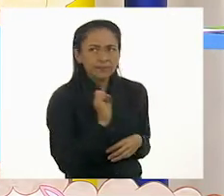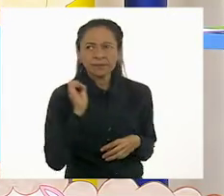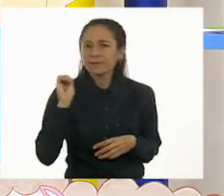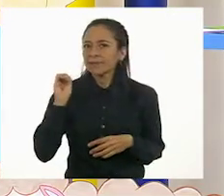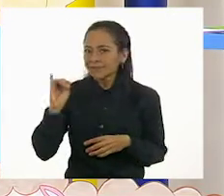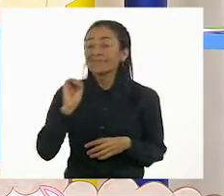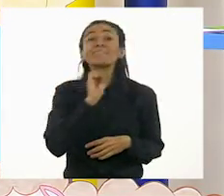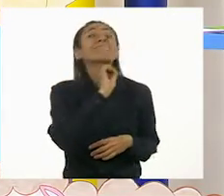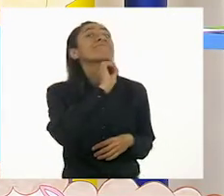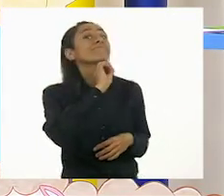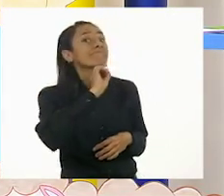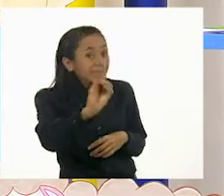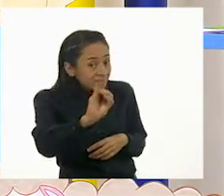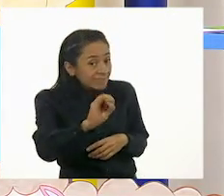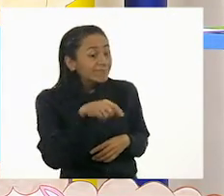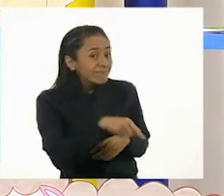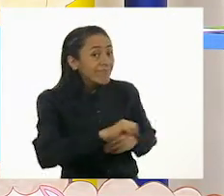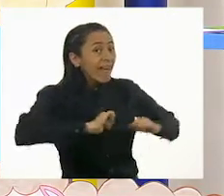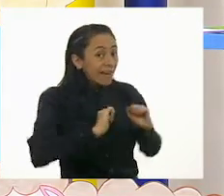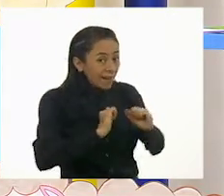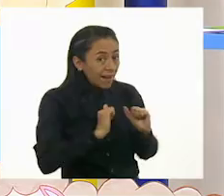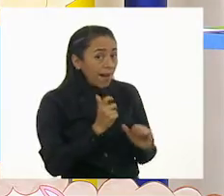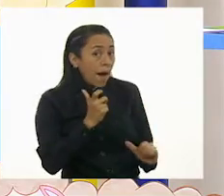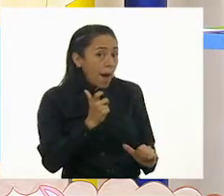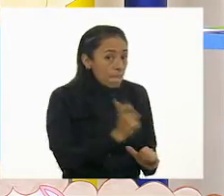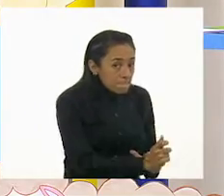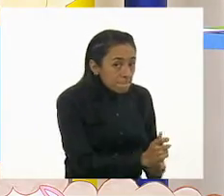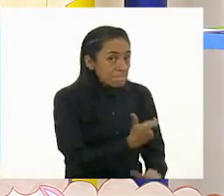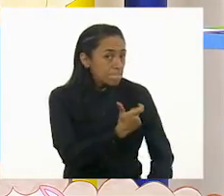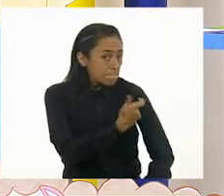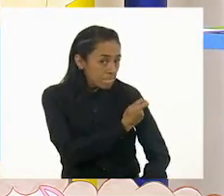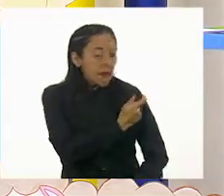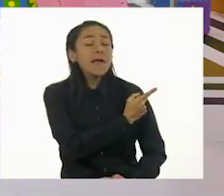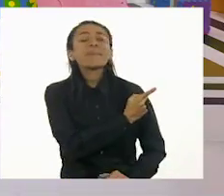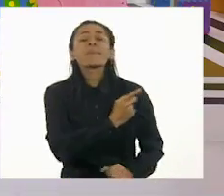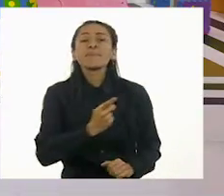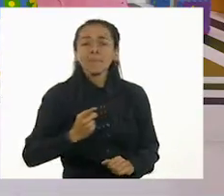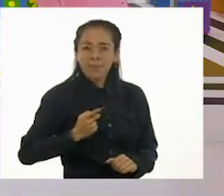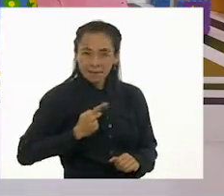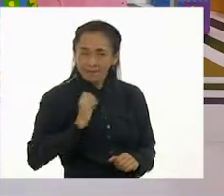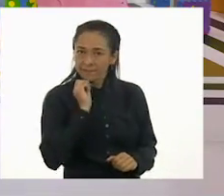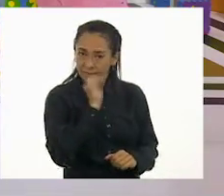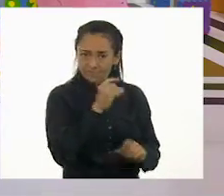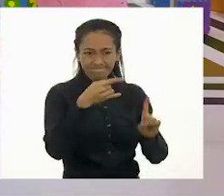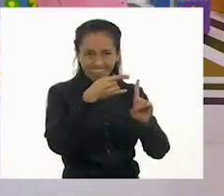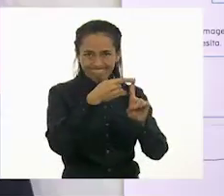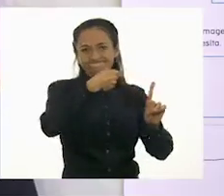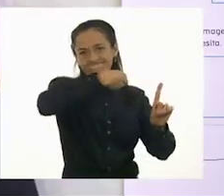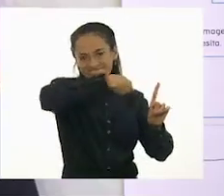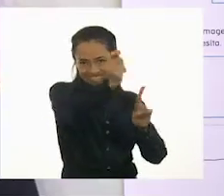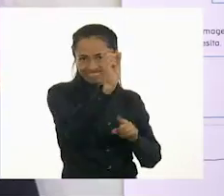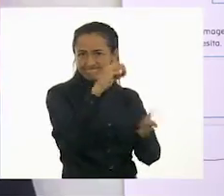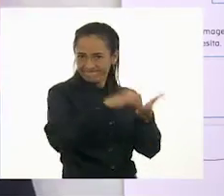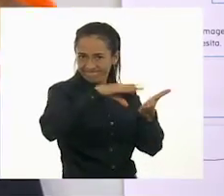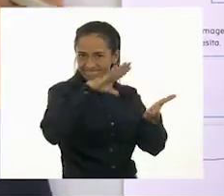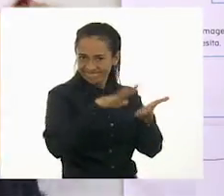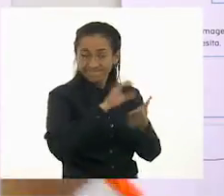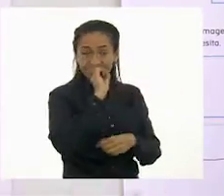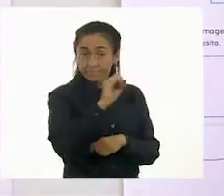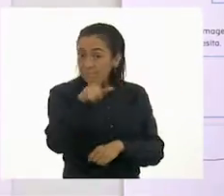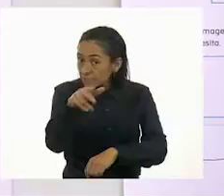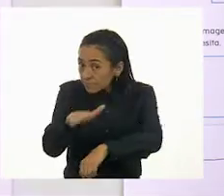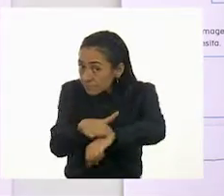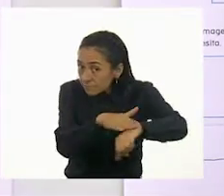Se debe vacunar también a las gallinas. Por lo tanto, vamos a marcar nuestra casilla con una palomita. Recuerden que las